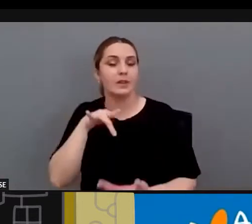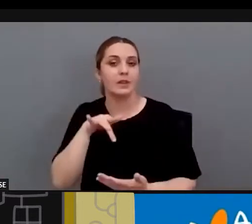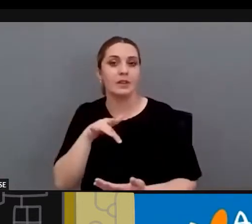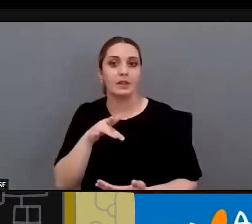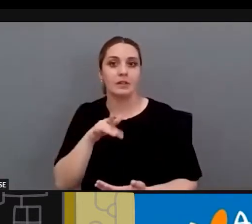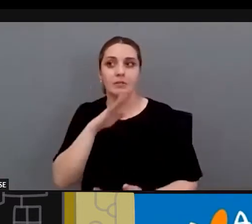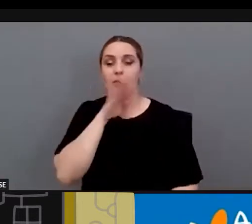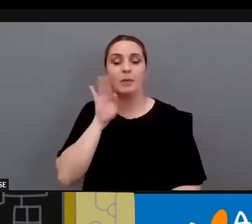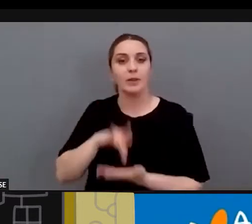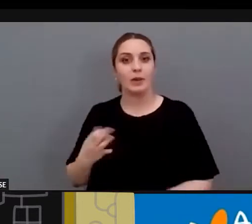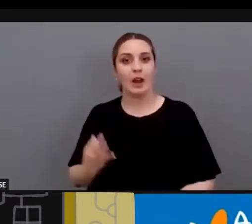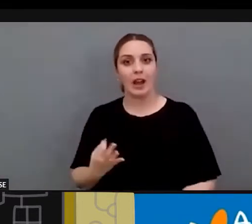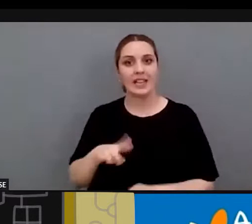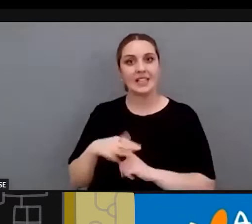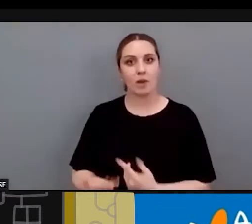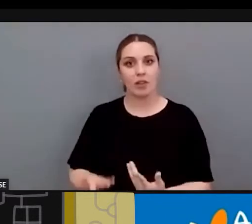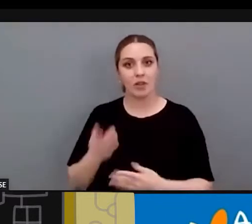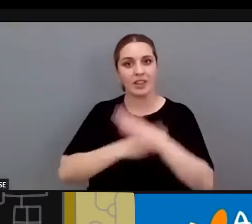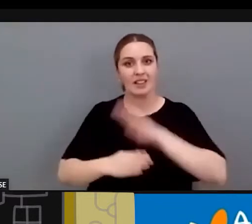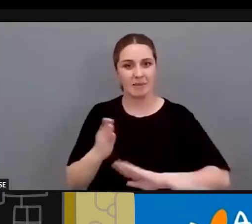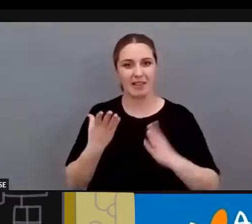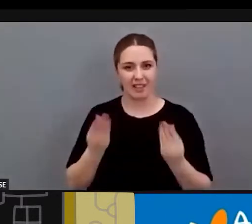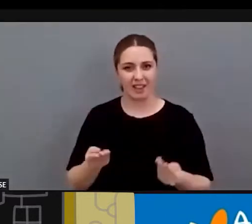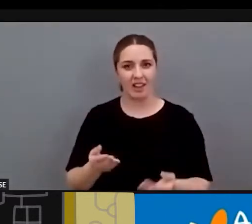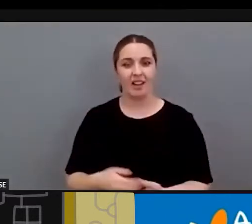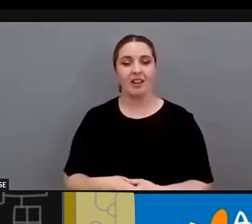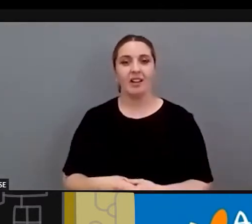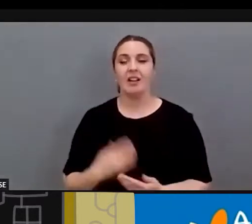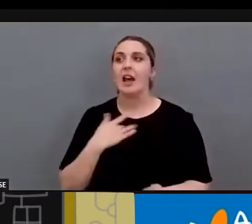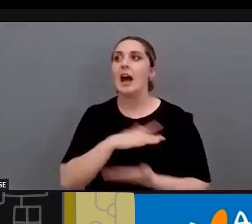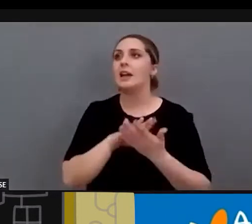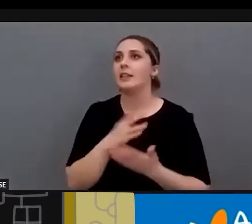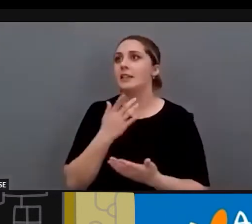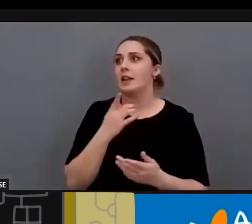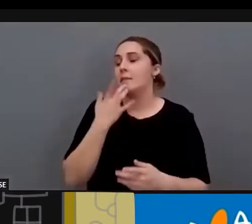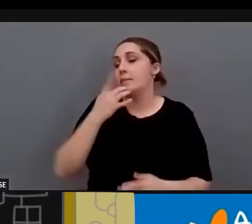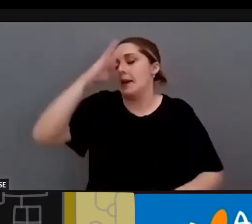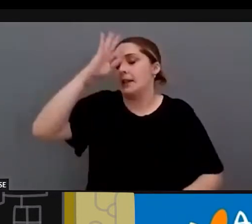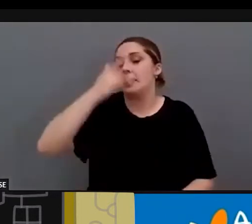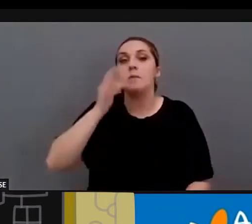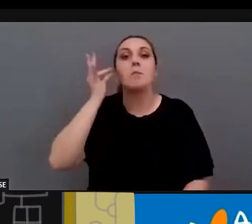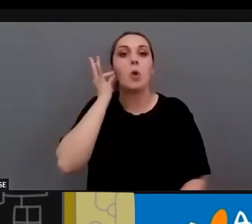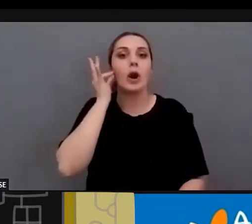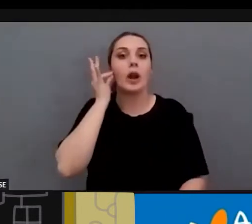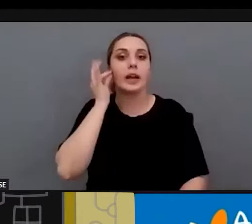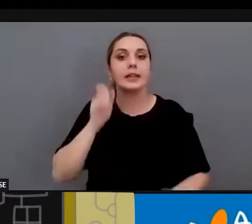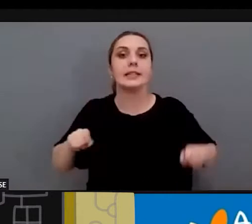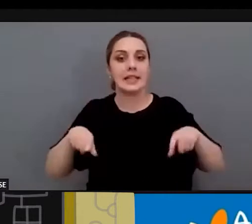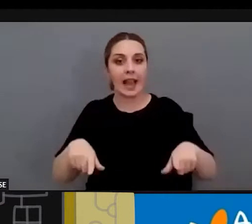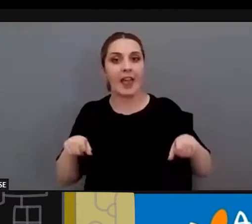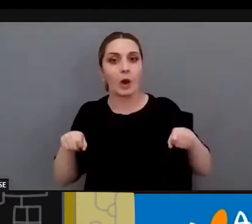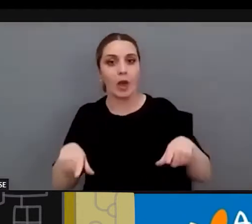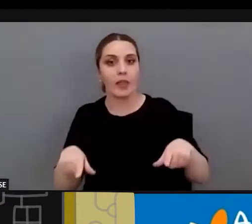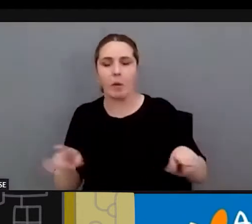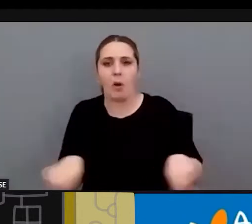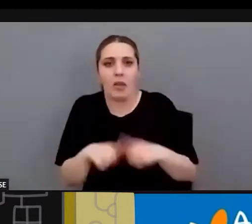esa madre con esa situación de discapacidad. Sea una persona, imaginaros una mujer que utiliza silla de ruedas, pero me